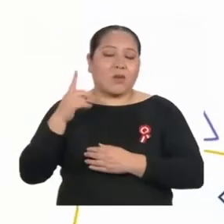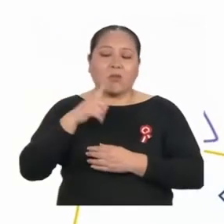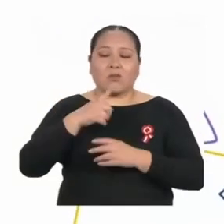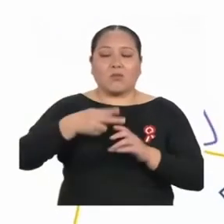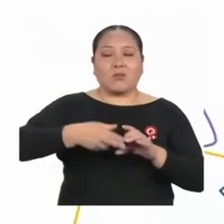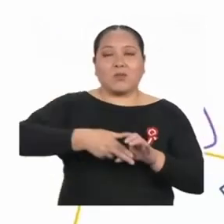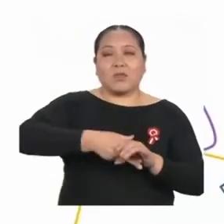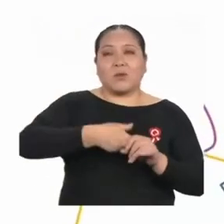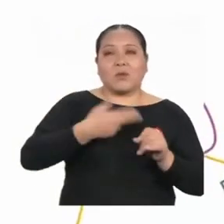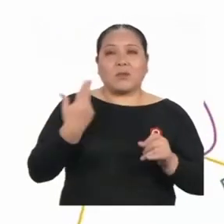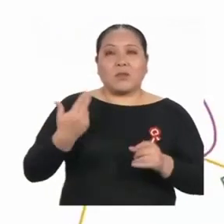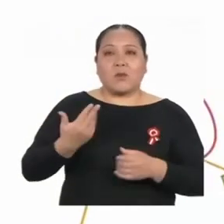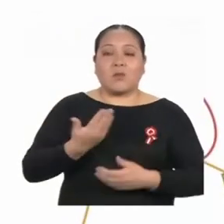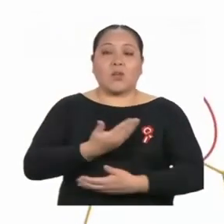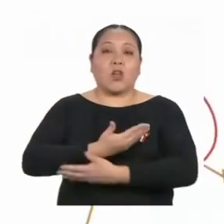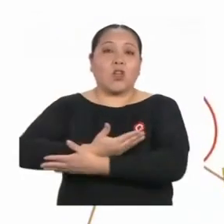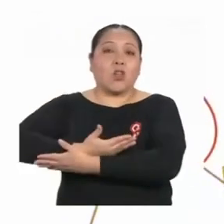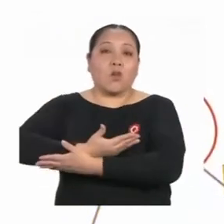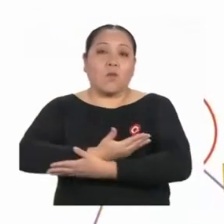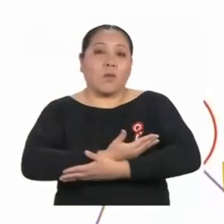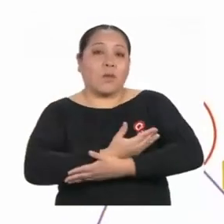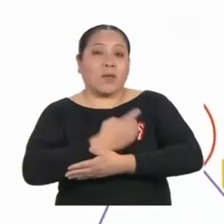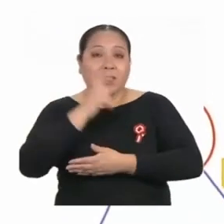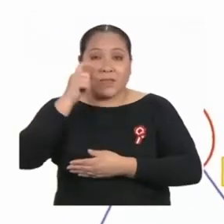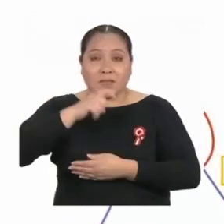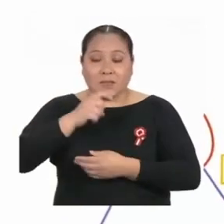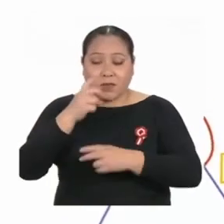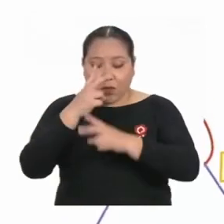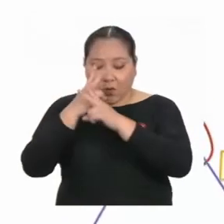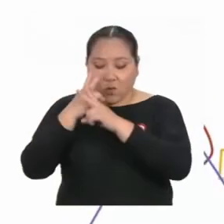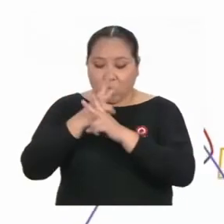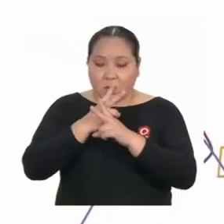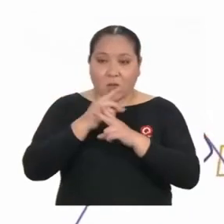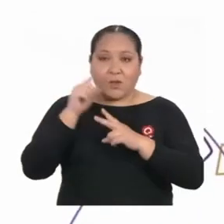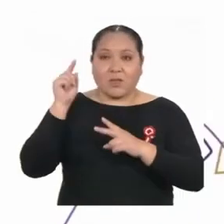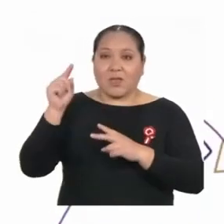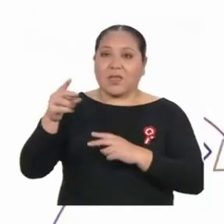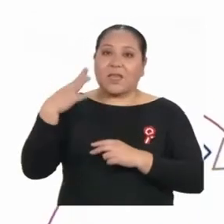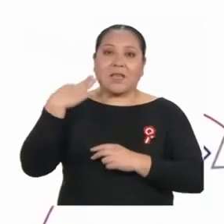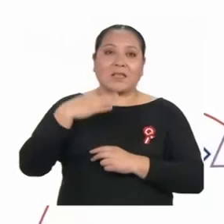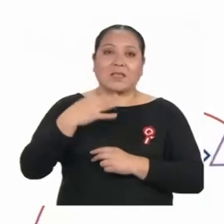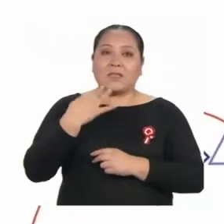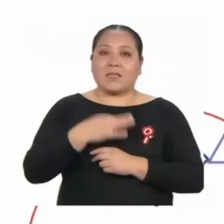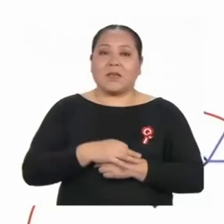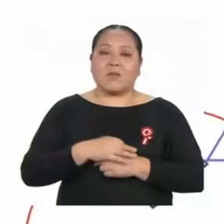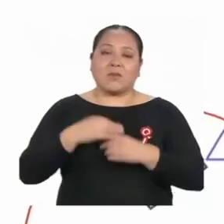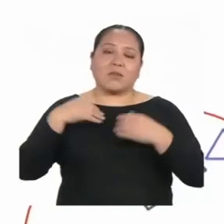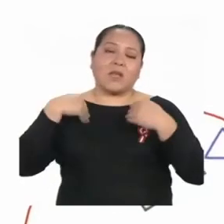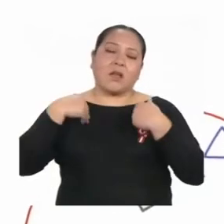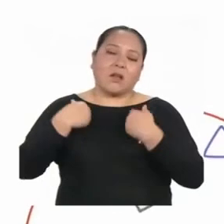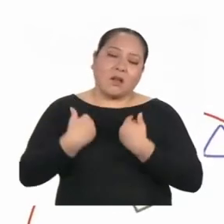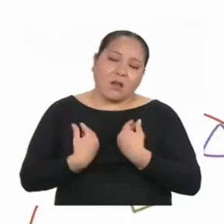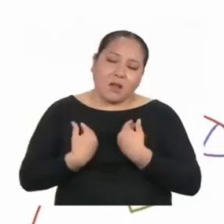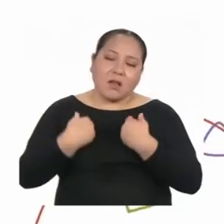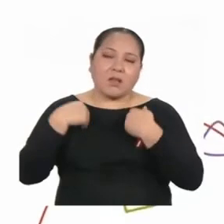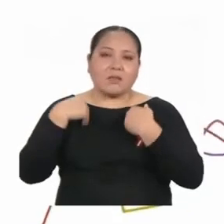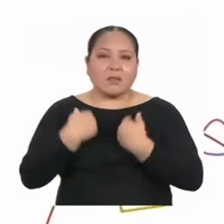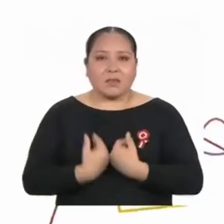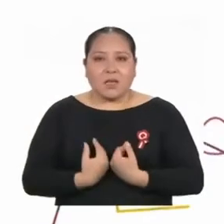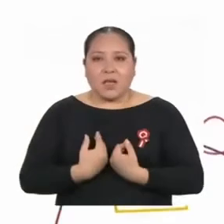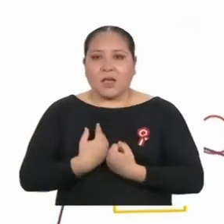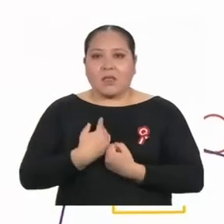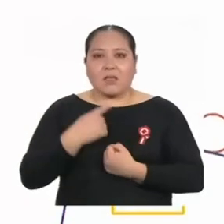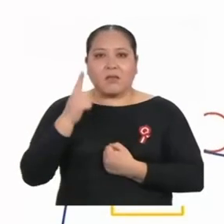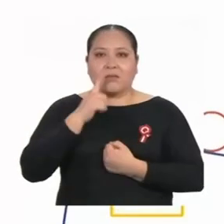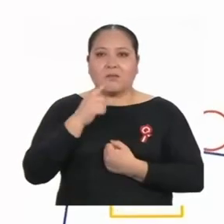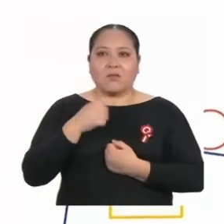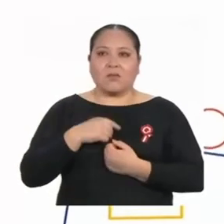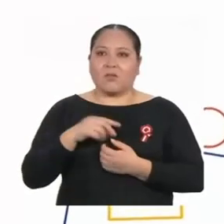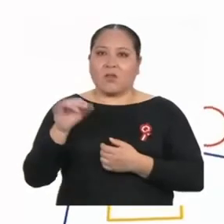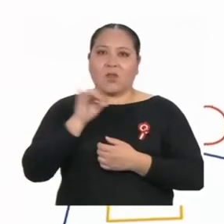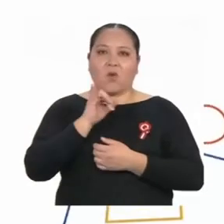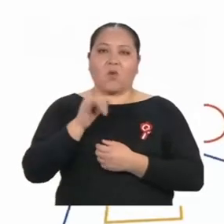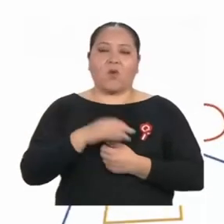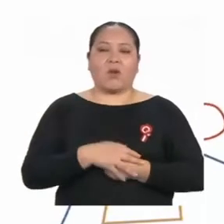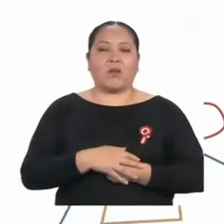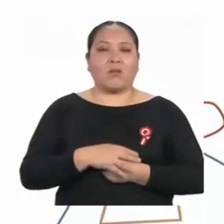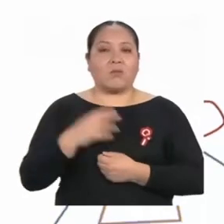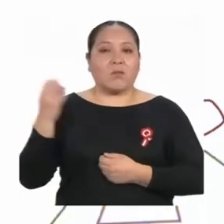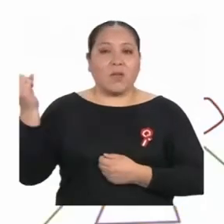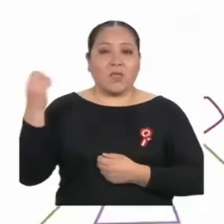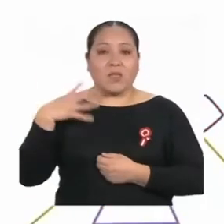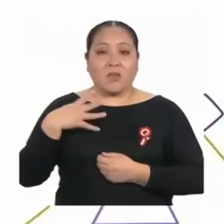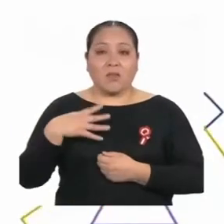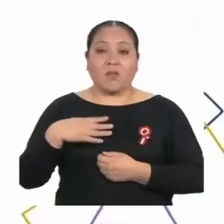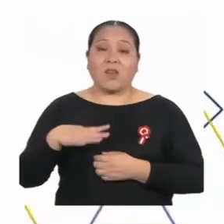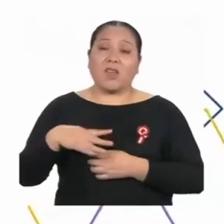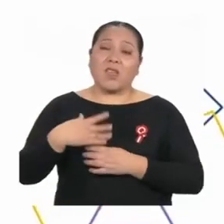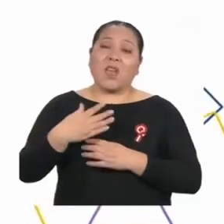porque los bebitos necesitan cuidado y ella siempre estaba muy cansada. Ya no rendía. Me dijo que lo iba a